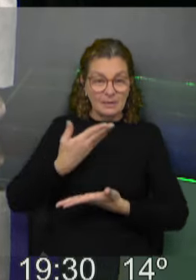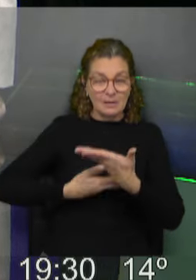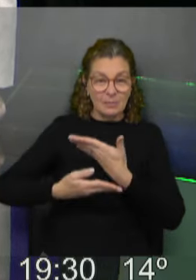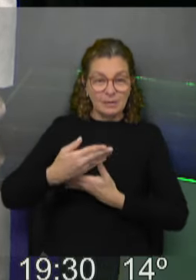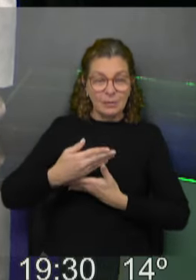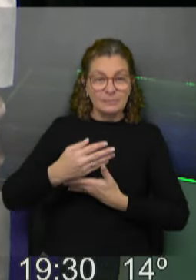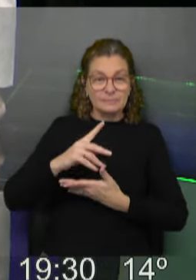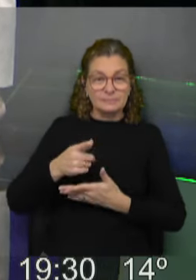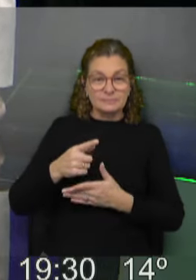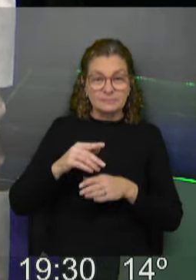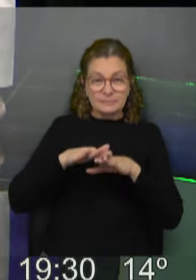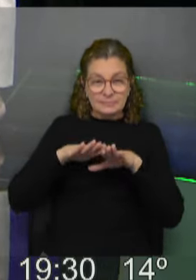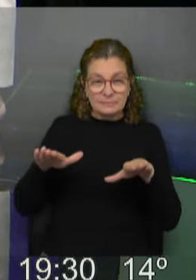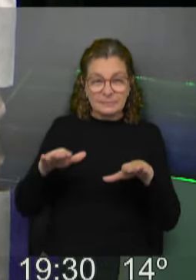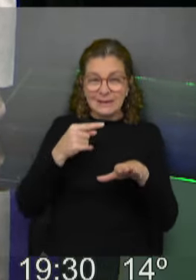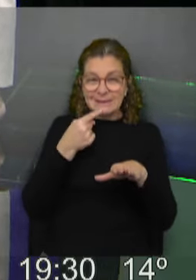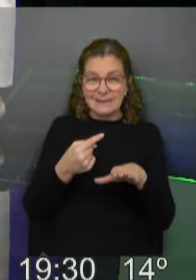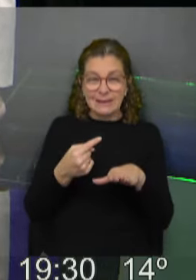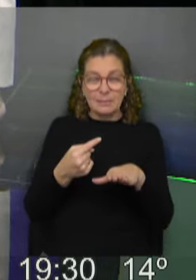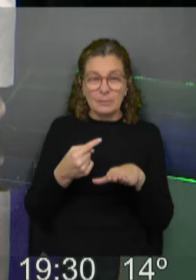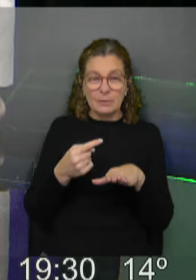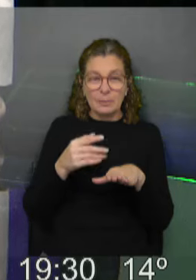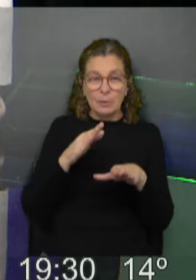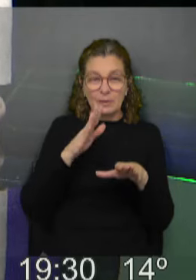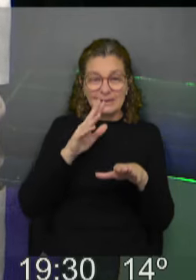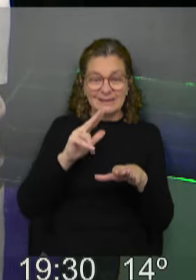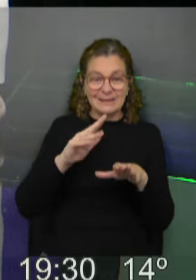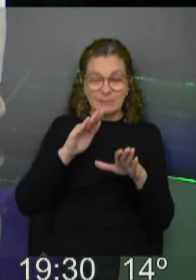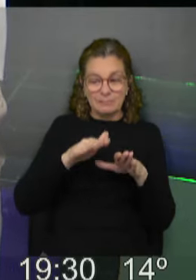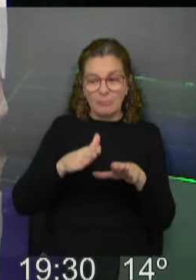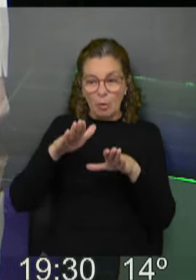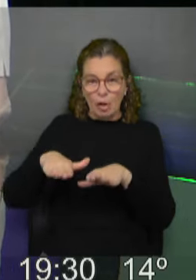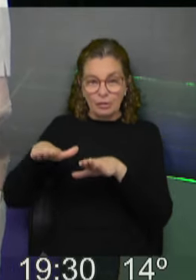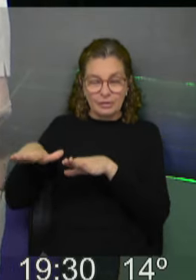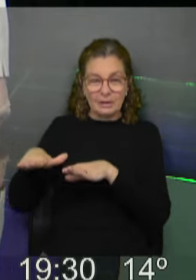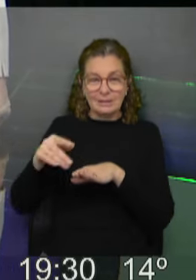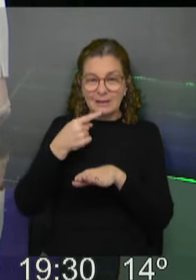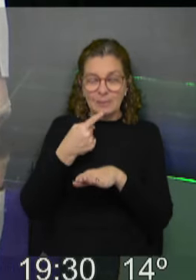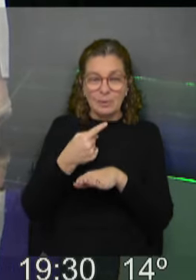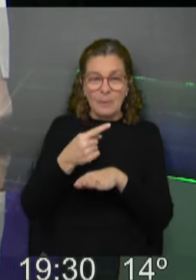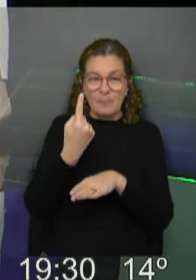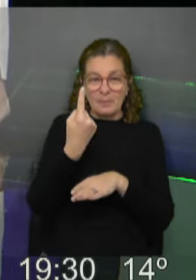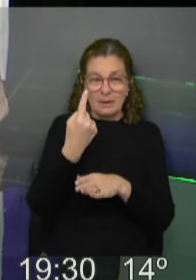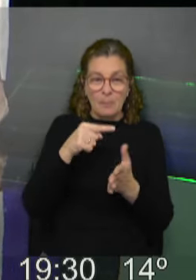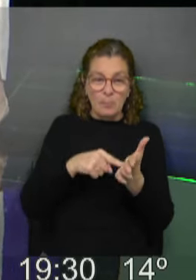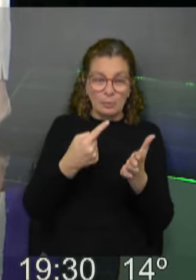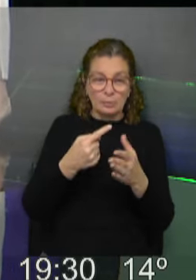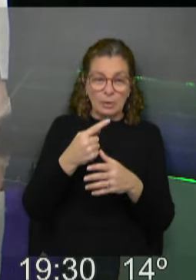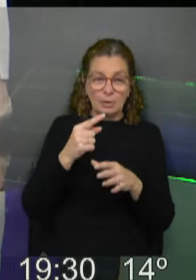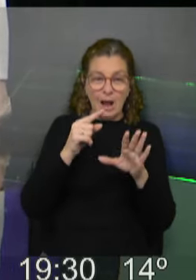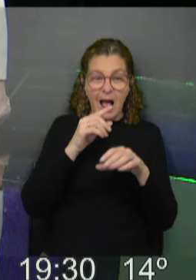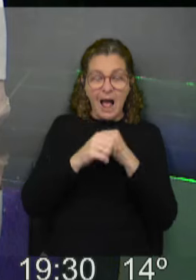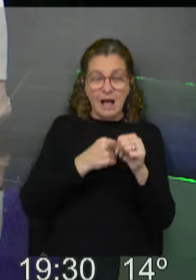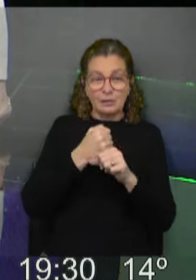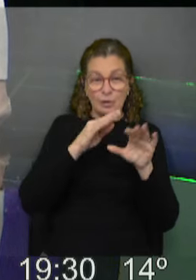allá de estabilidades. Es decir, como que tenemos tres escalones donde, digamos, del primer punto en el año 99,